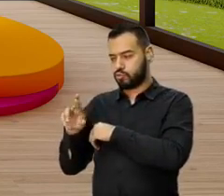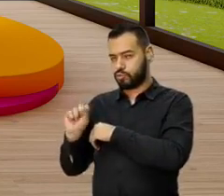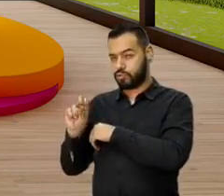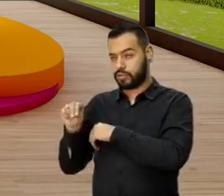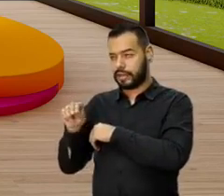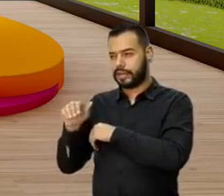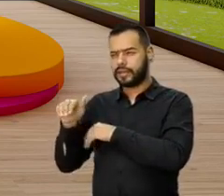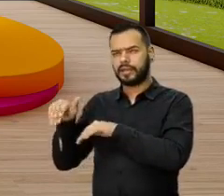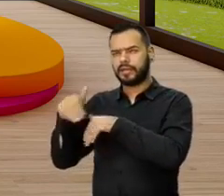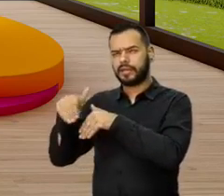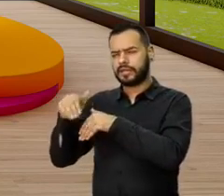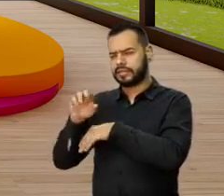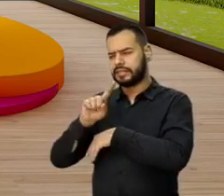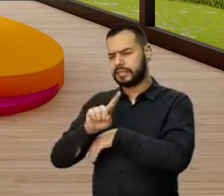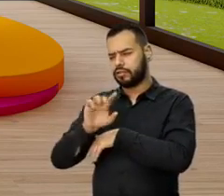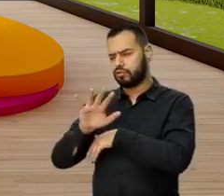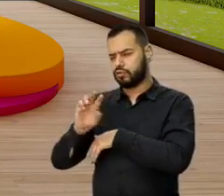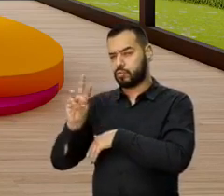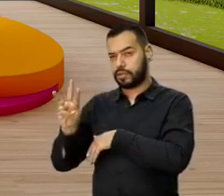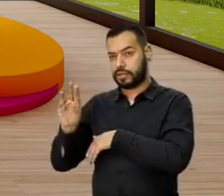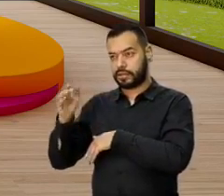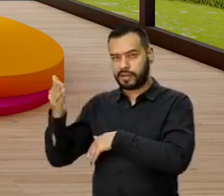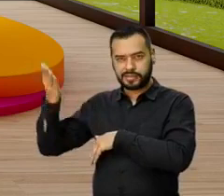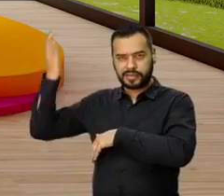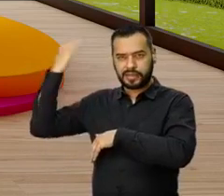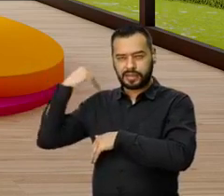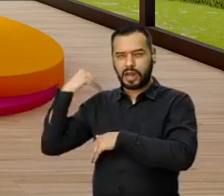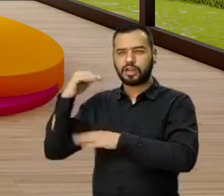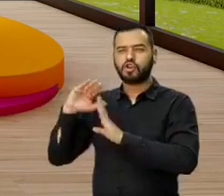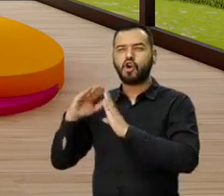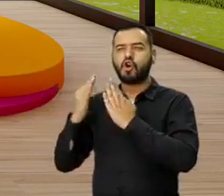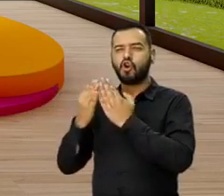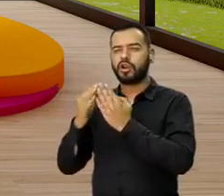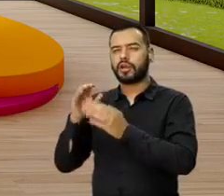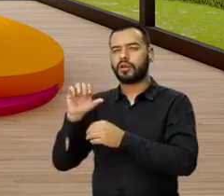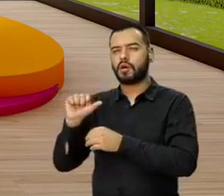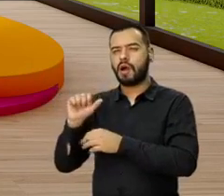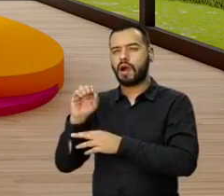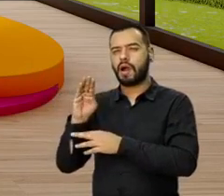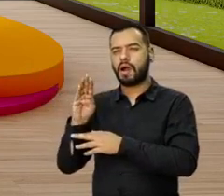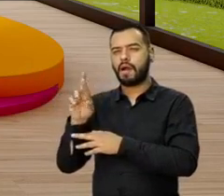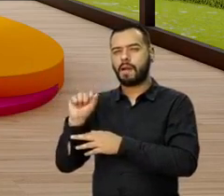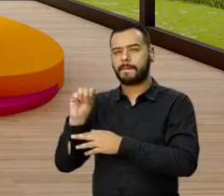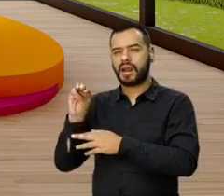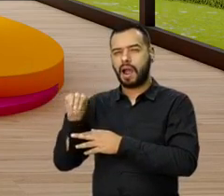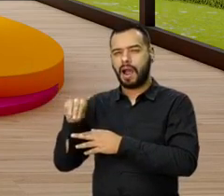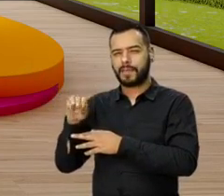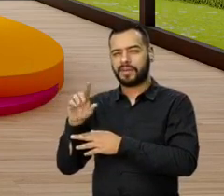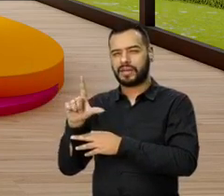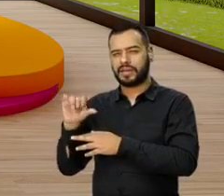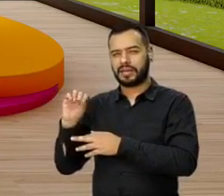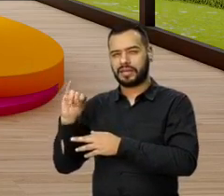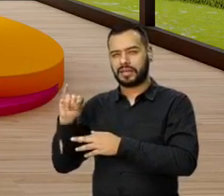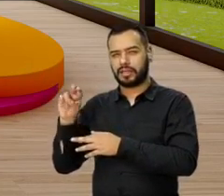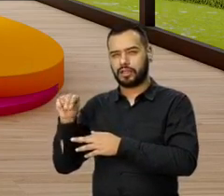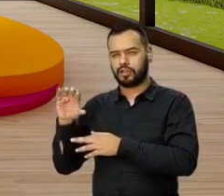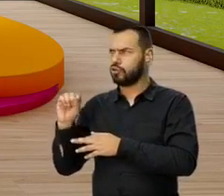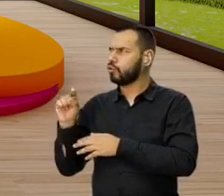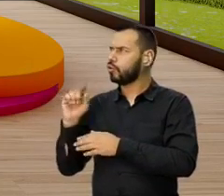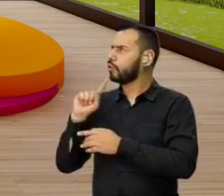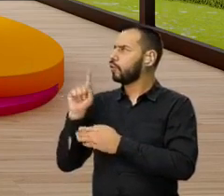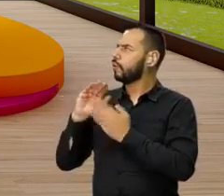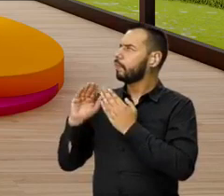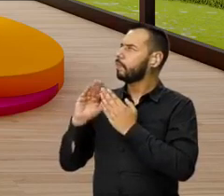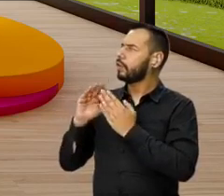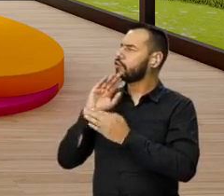sobre la 153 detrás del colegio Abraham Lincoln. Y, no, perdón,